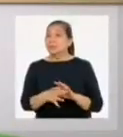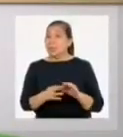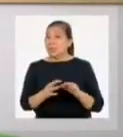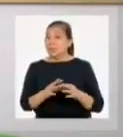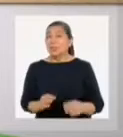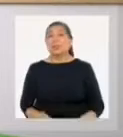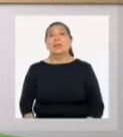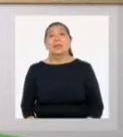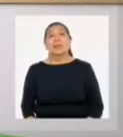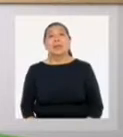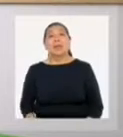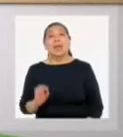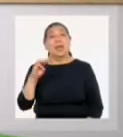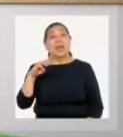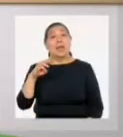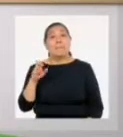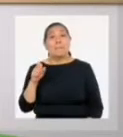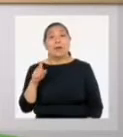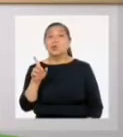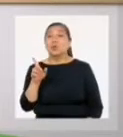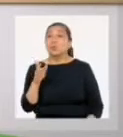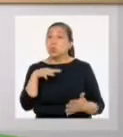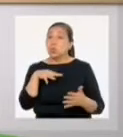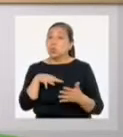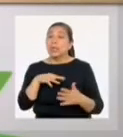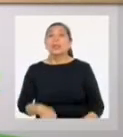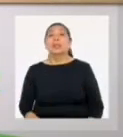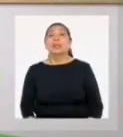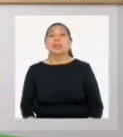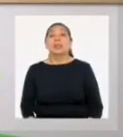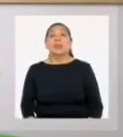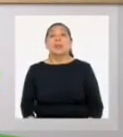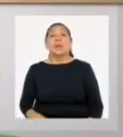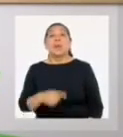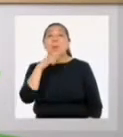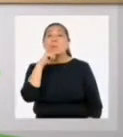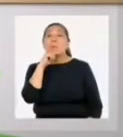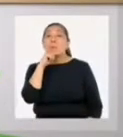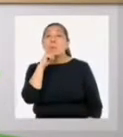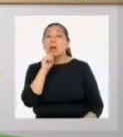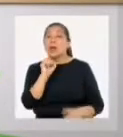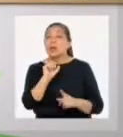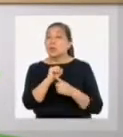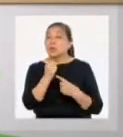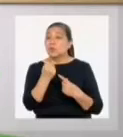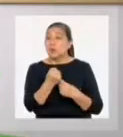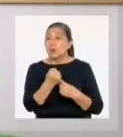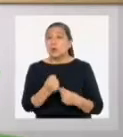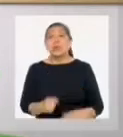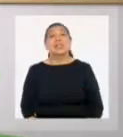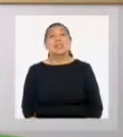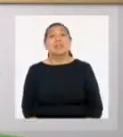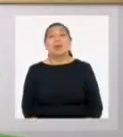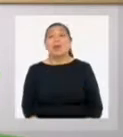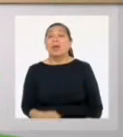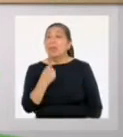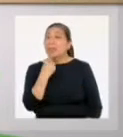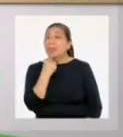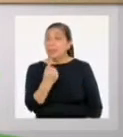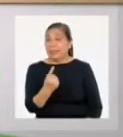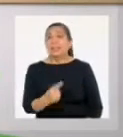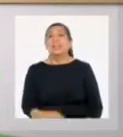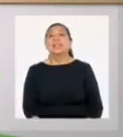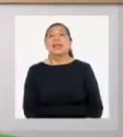la historiadora Enma Manarelli, en su estudio Espacios Femeninos en la Sociedad Colonial, nos